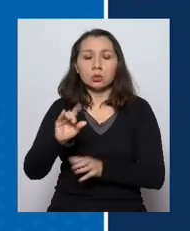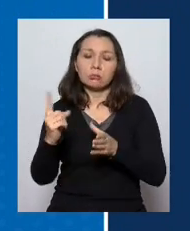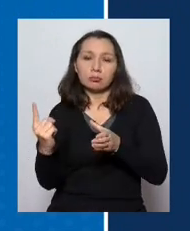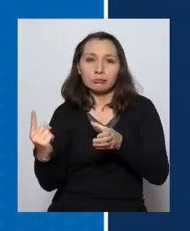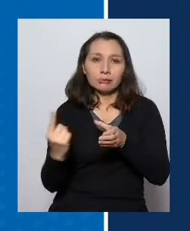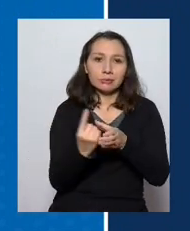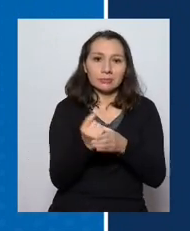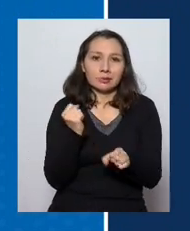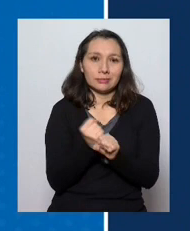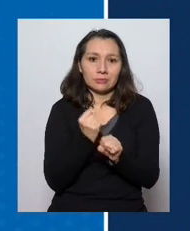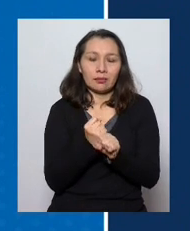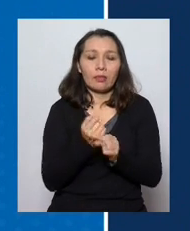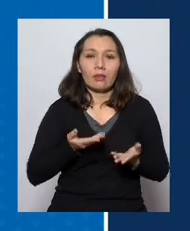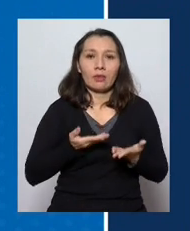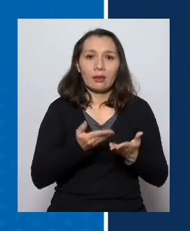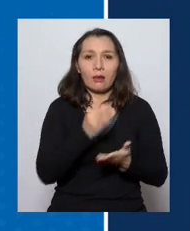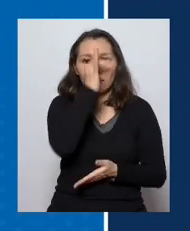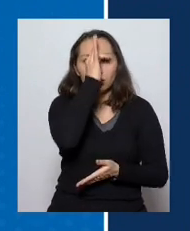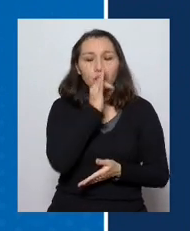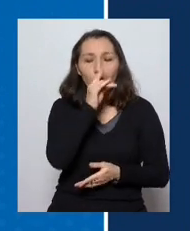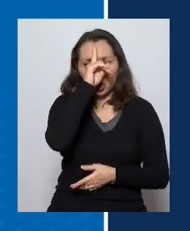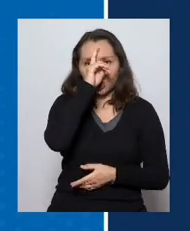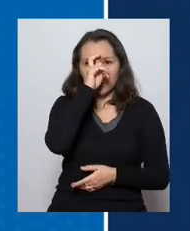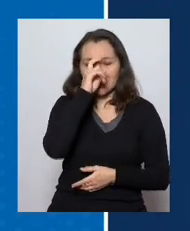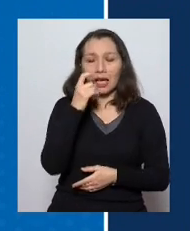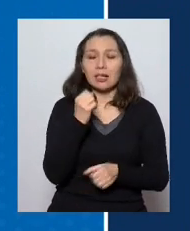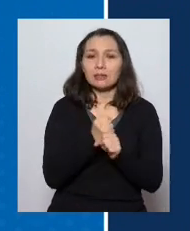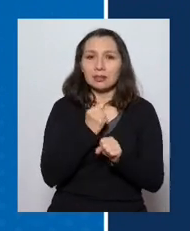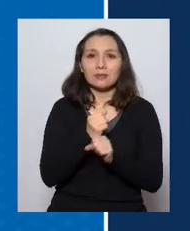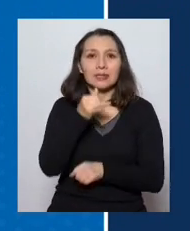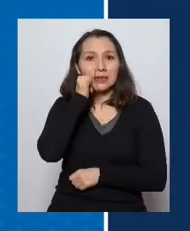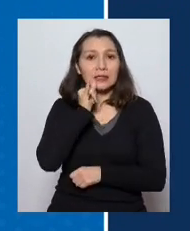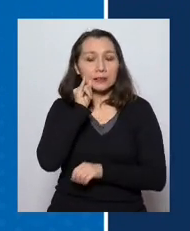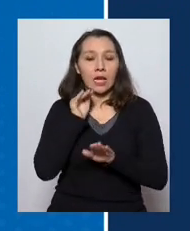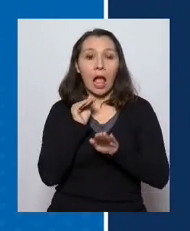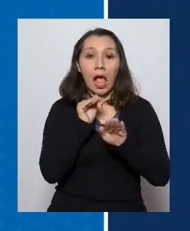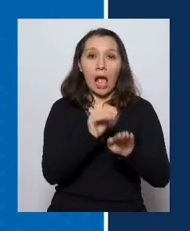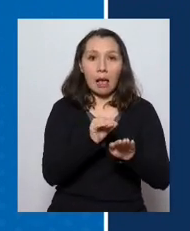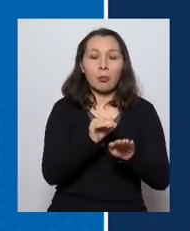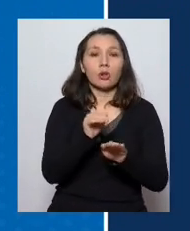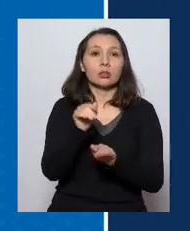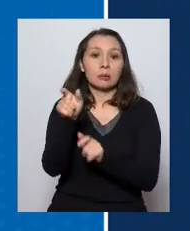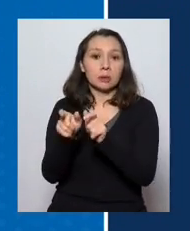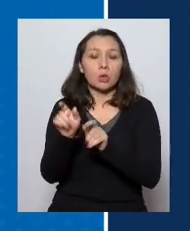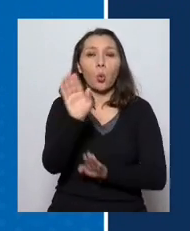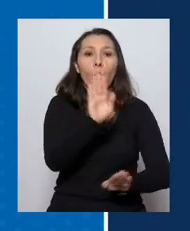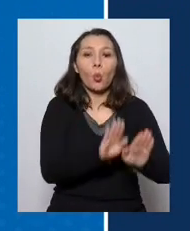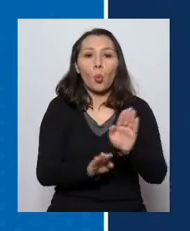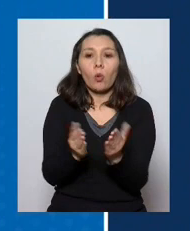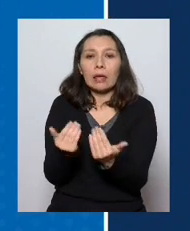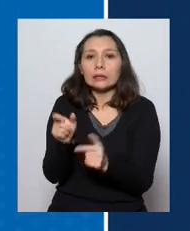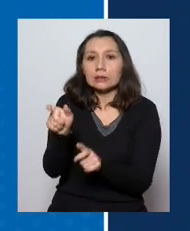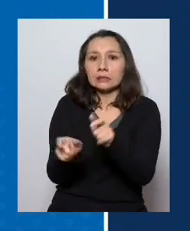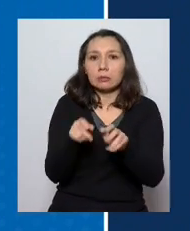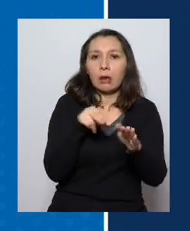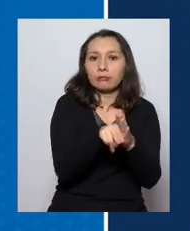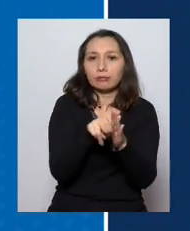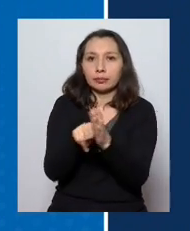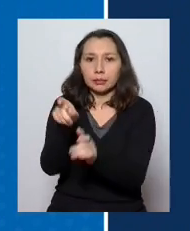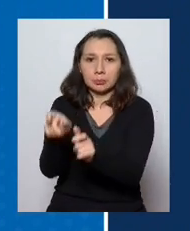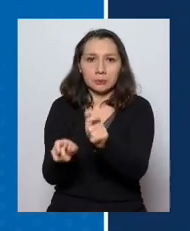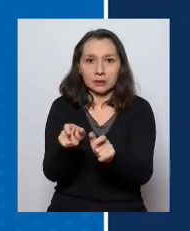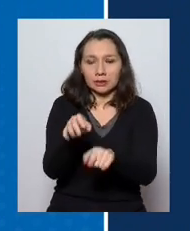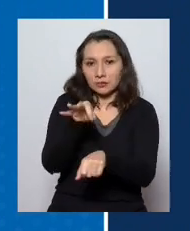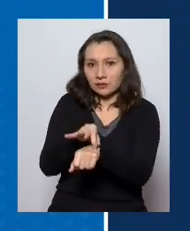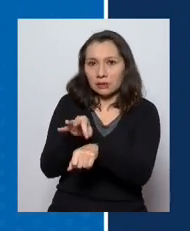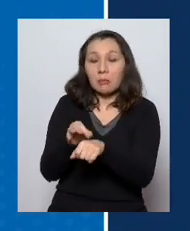integrado al personal del Hospital de Iquique, logrando apoyar con esto el cuidado que es necesario para cada uno de